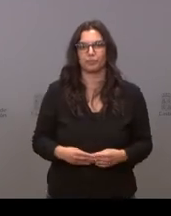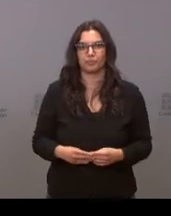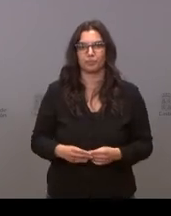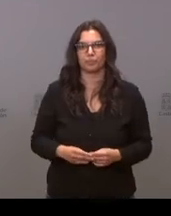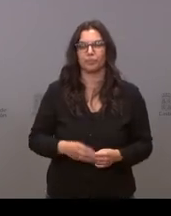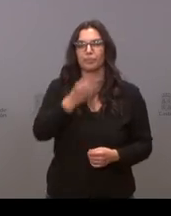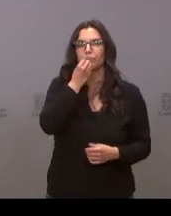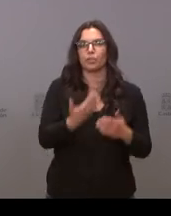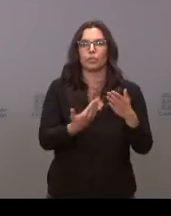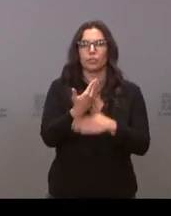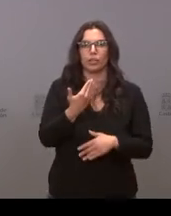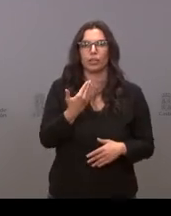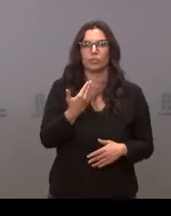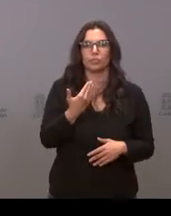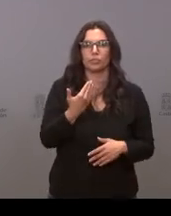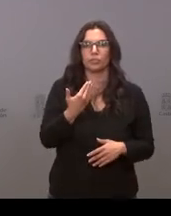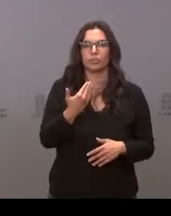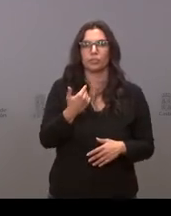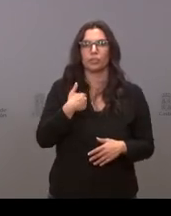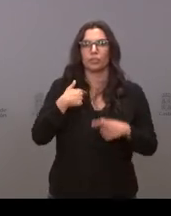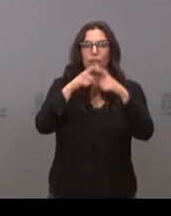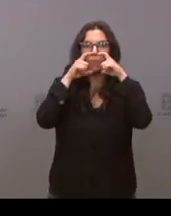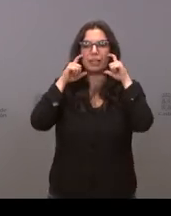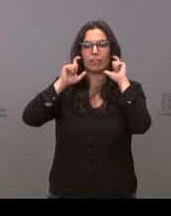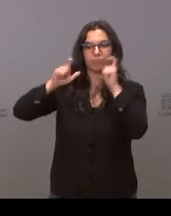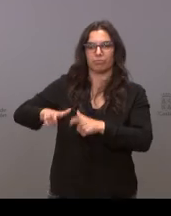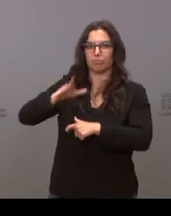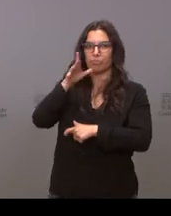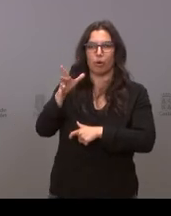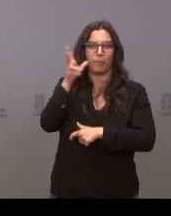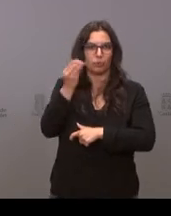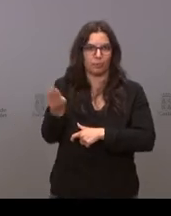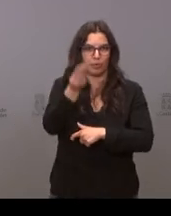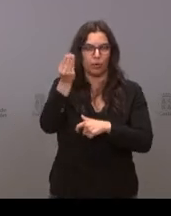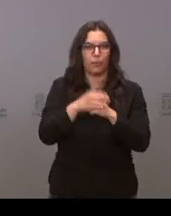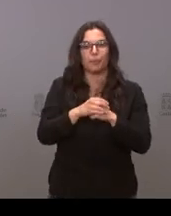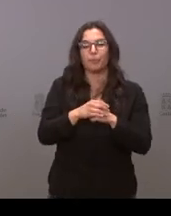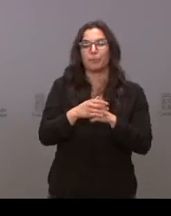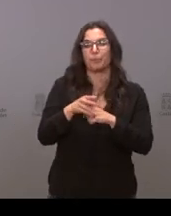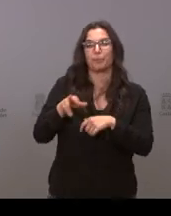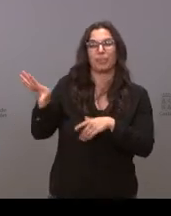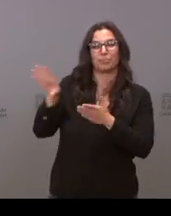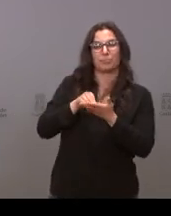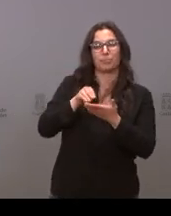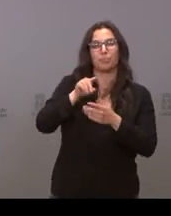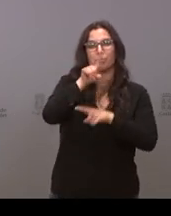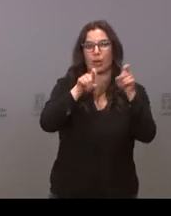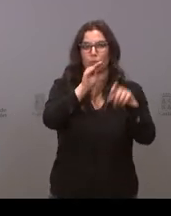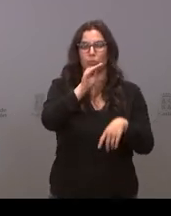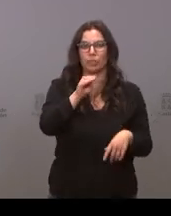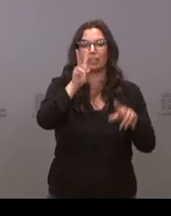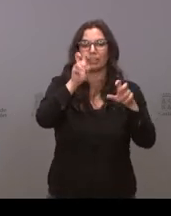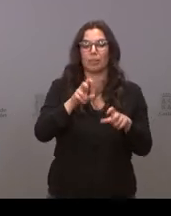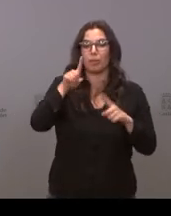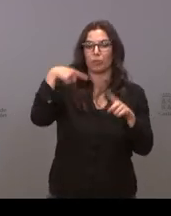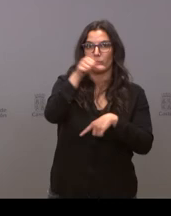buenos días me retiro la mascarilla porque hemos quedado que se me escucha mejor por retomar la pregunta del compañero es si la posible desescalada de